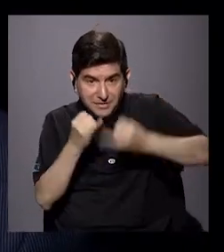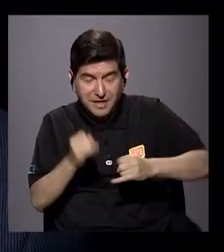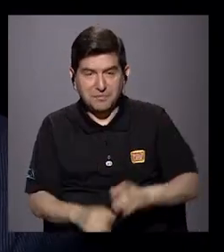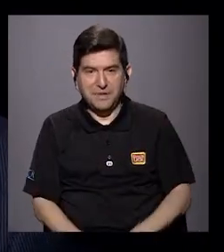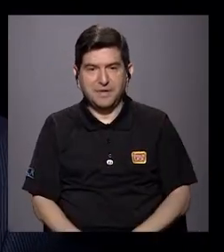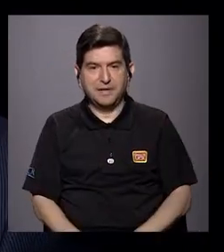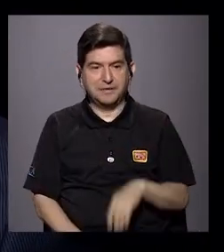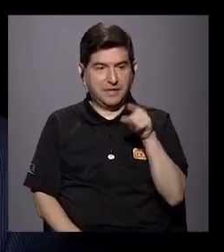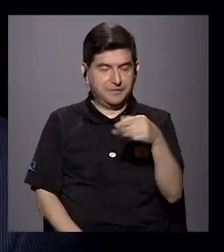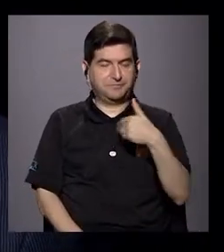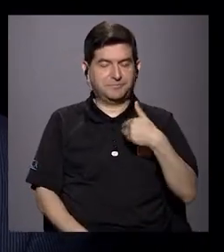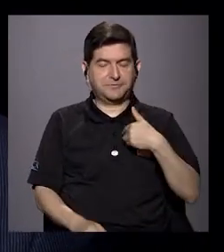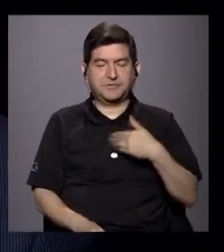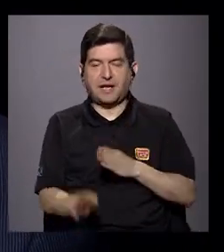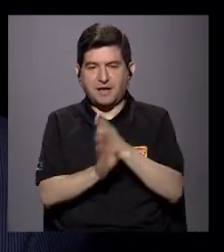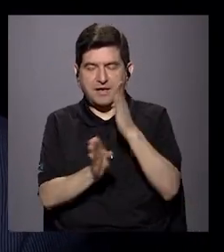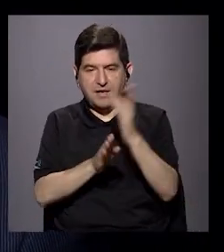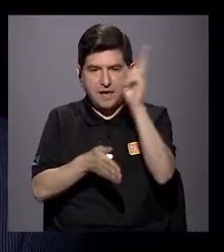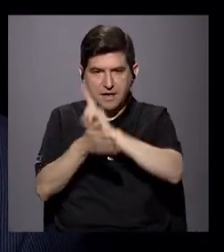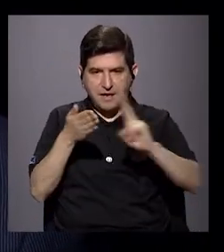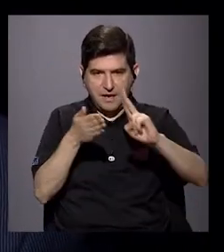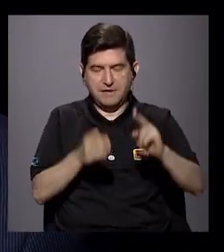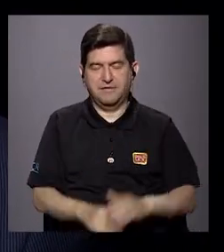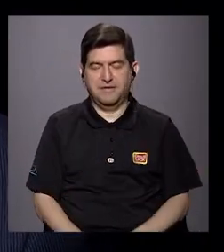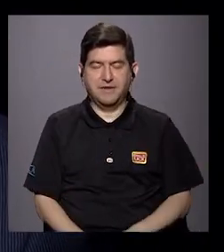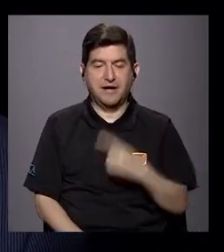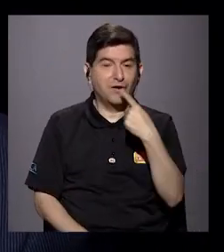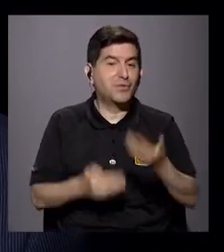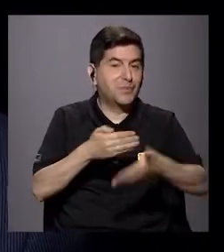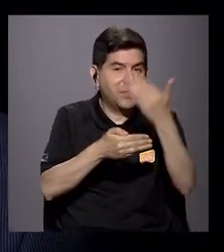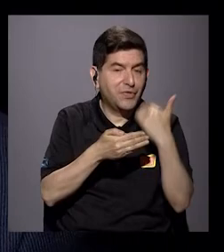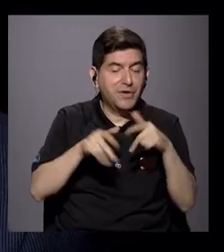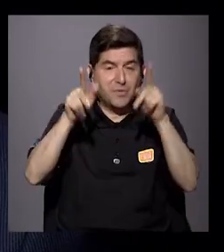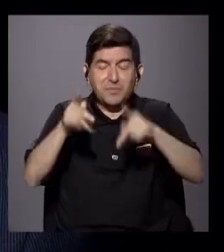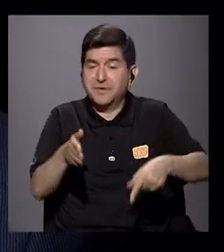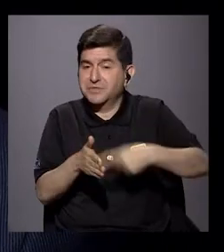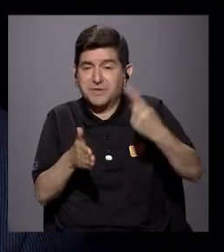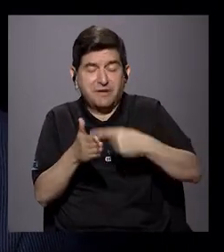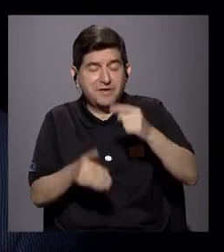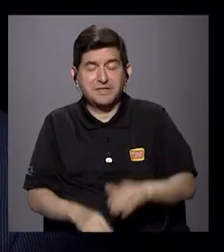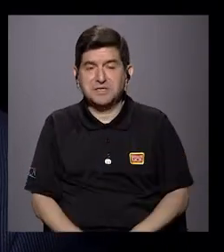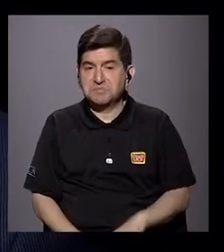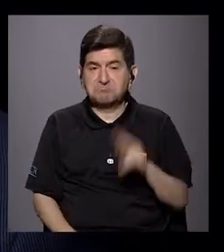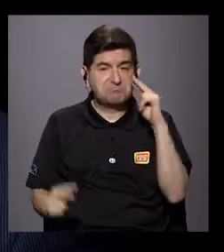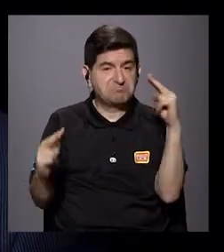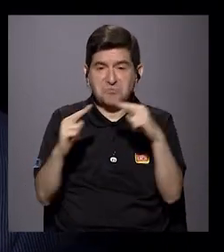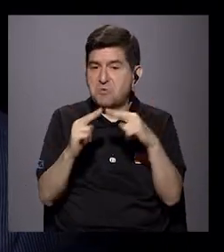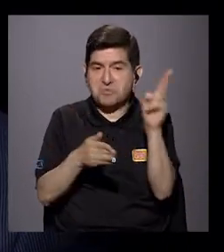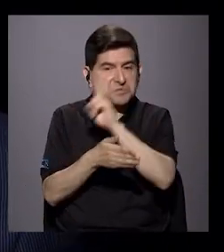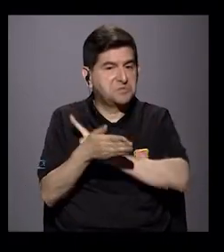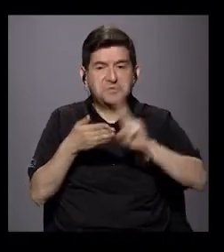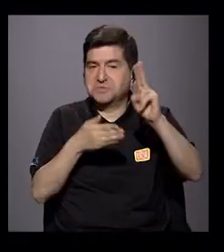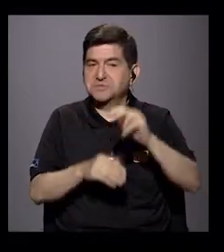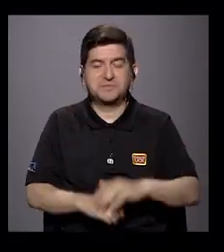poder tener una carrera universitaria y llegar a la universidad. Como ha sido usted, ¿verdad? Estas personas muchas veces no van a conocer la universidad.